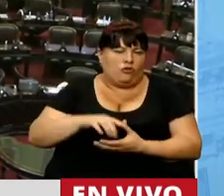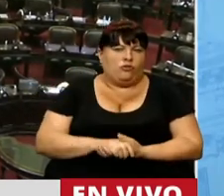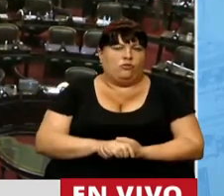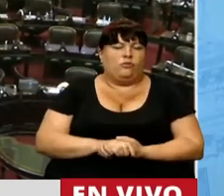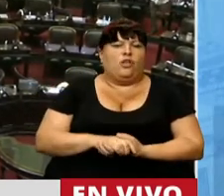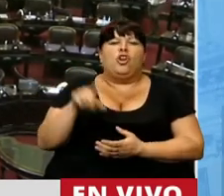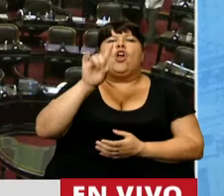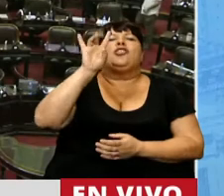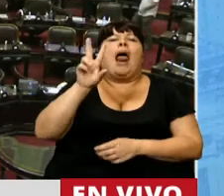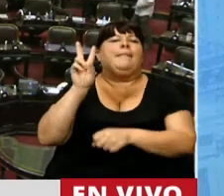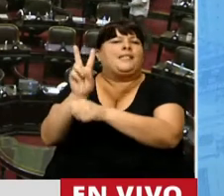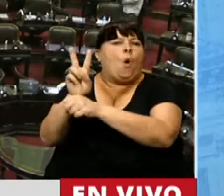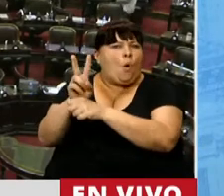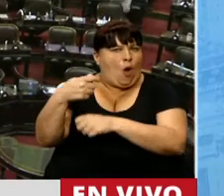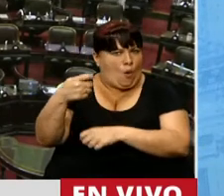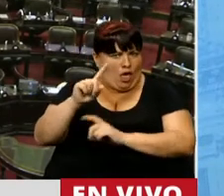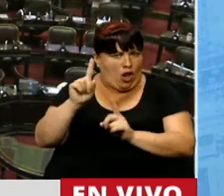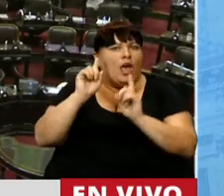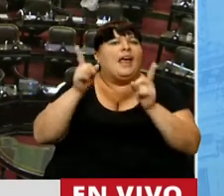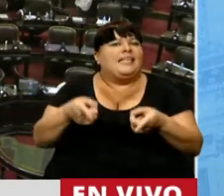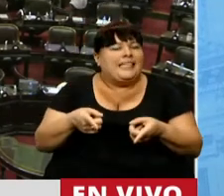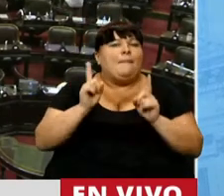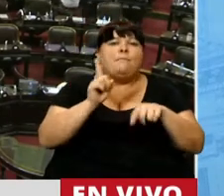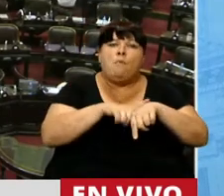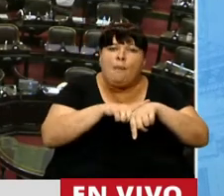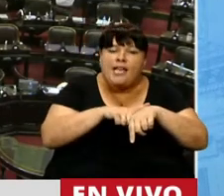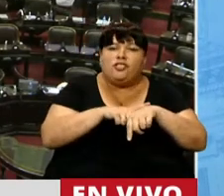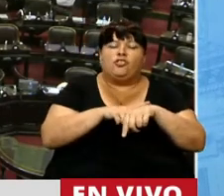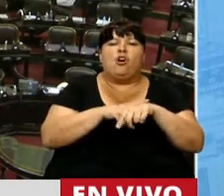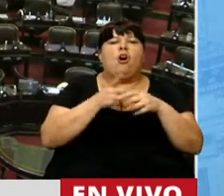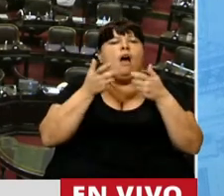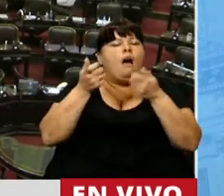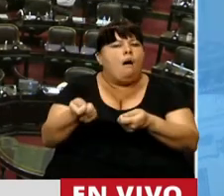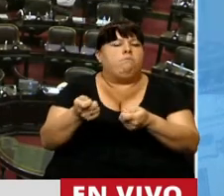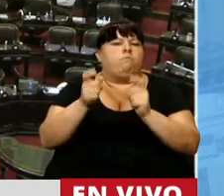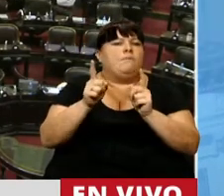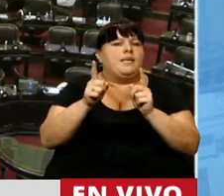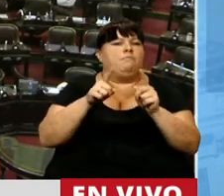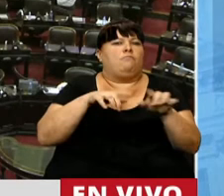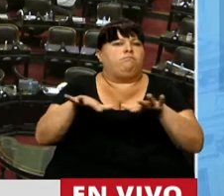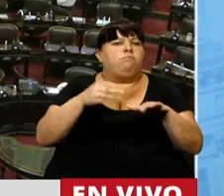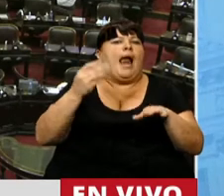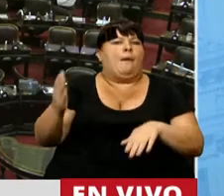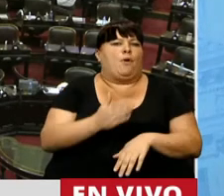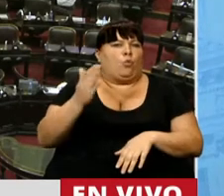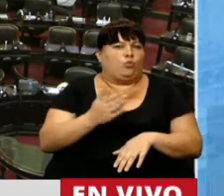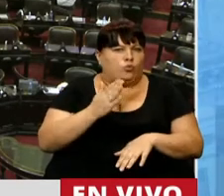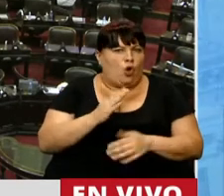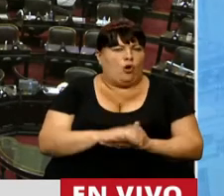Y no solamente se los protegió, sino al mismo tiempo sostuvimos la actividad productiva,